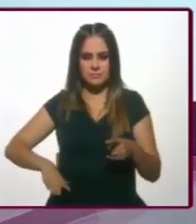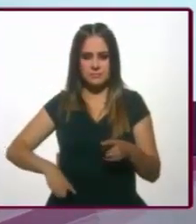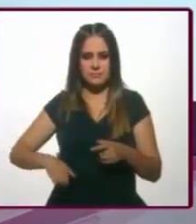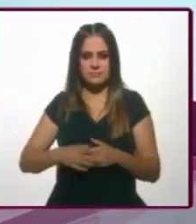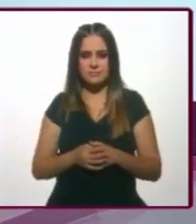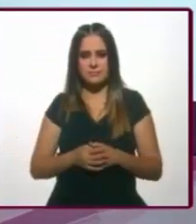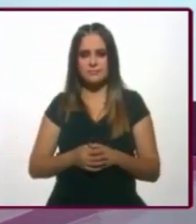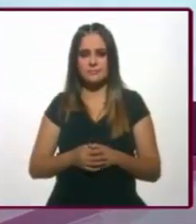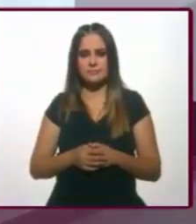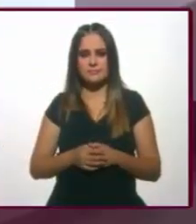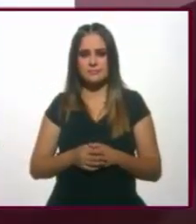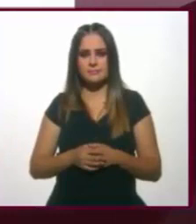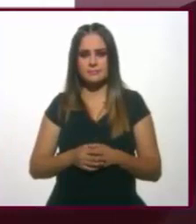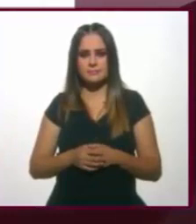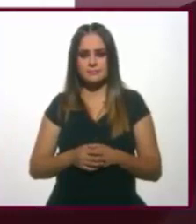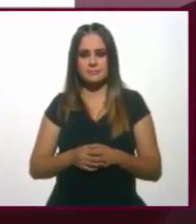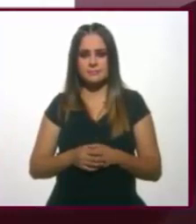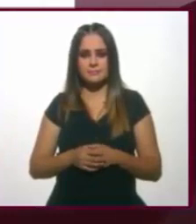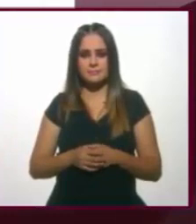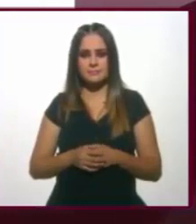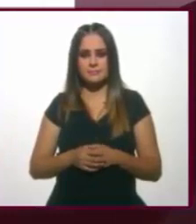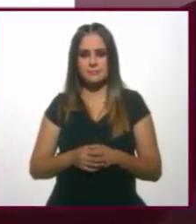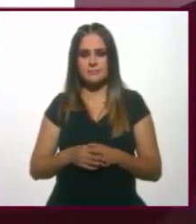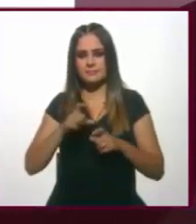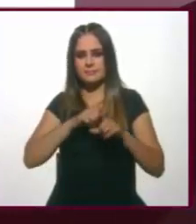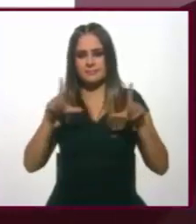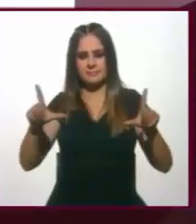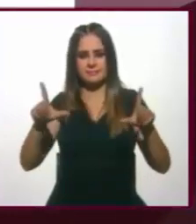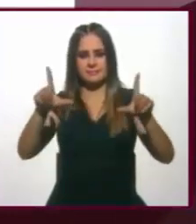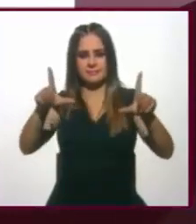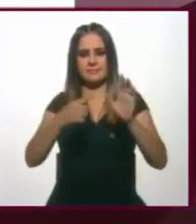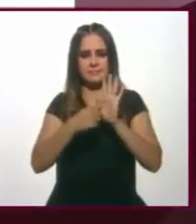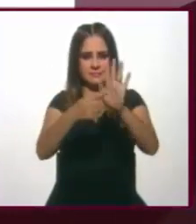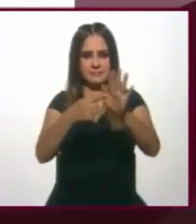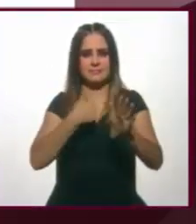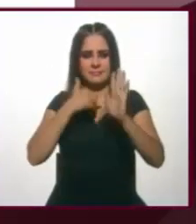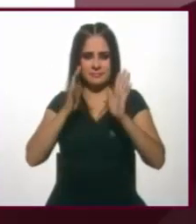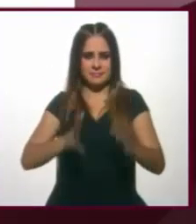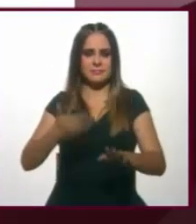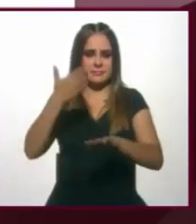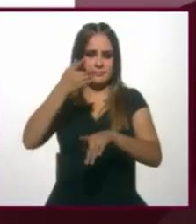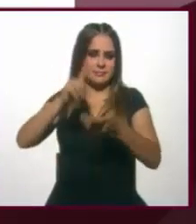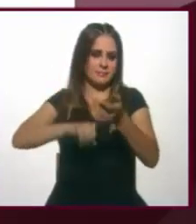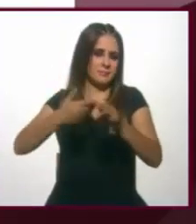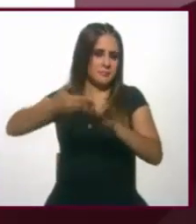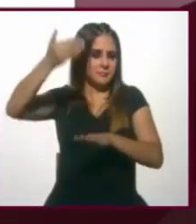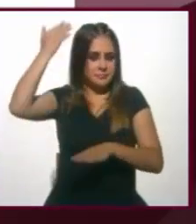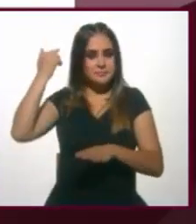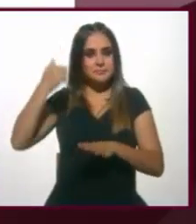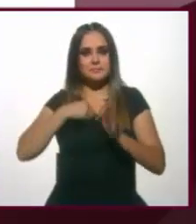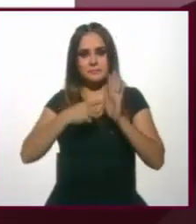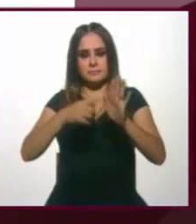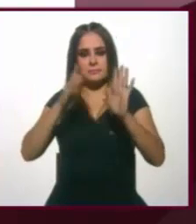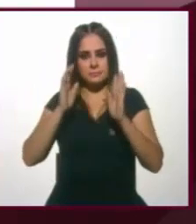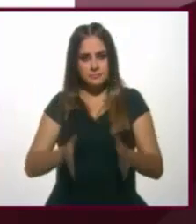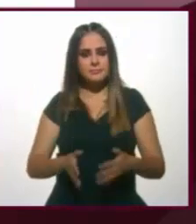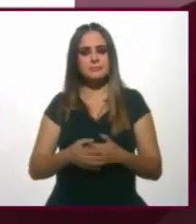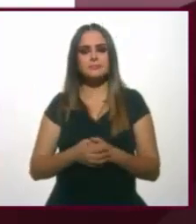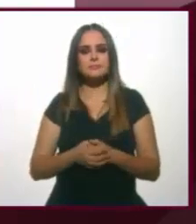habíamos reportado antes o lo habíamos mencionado, pero